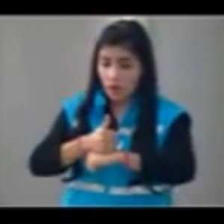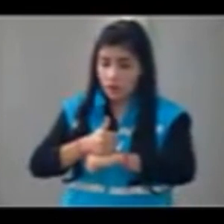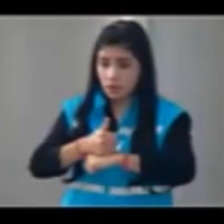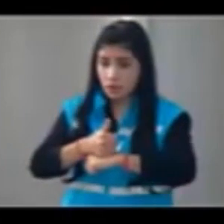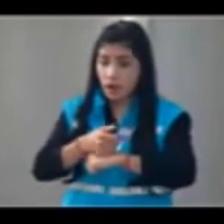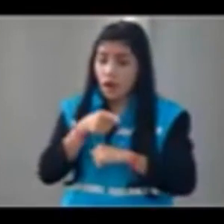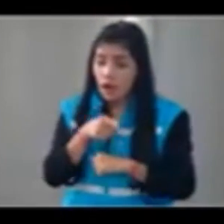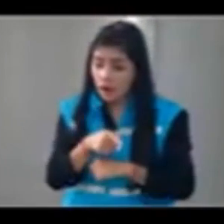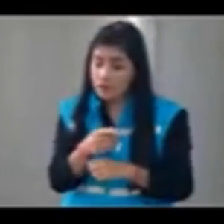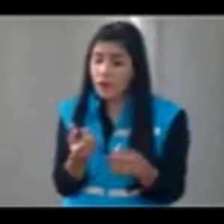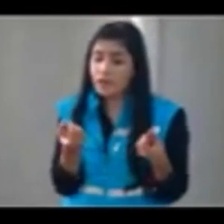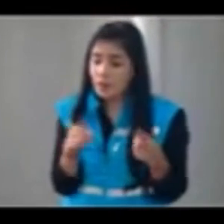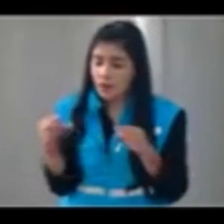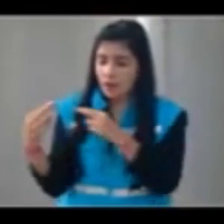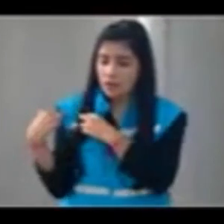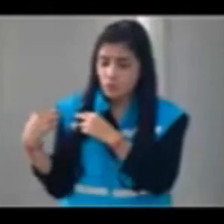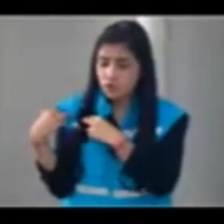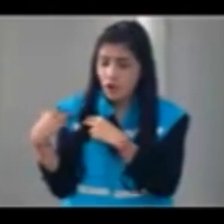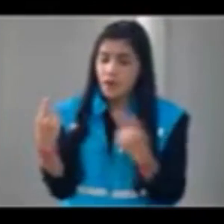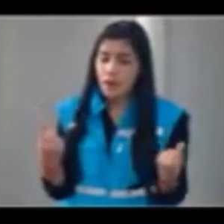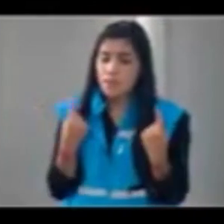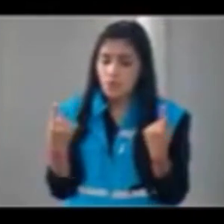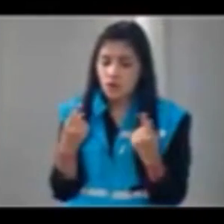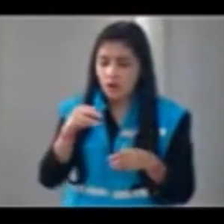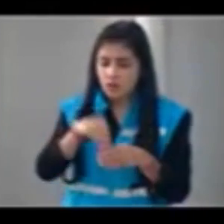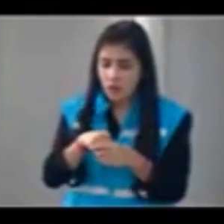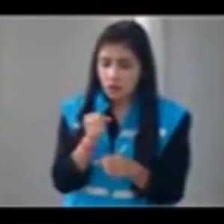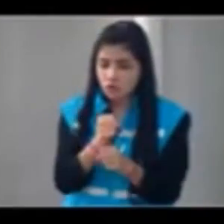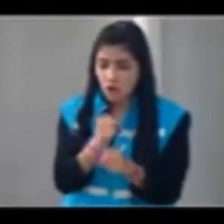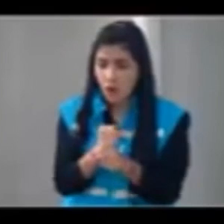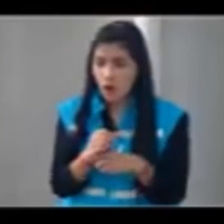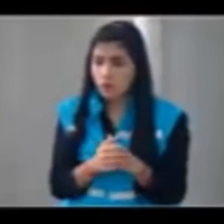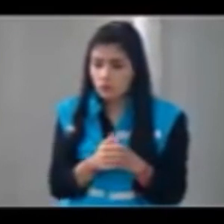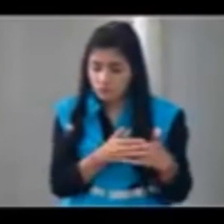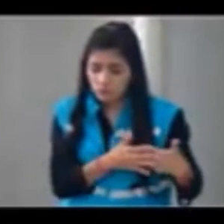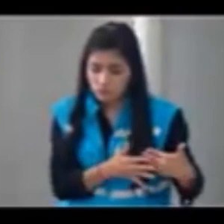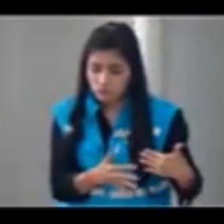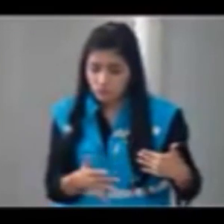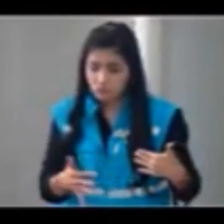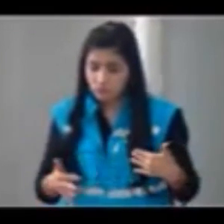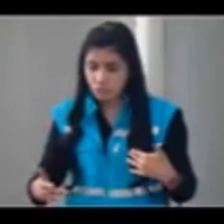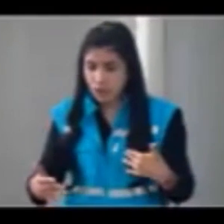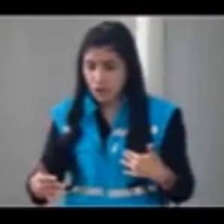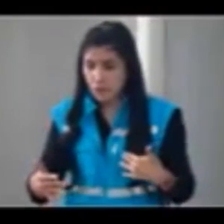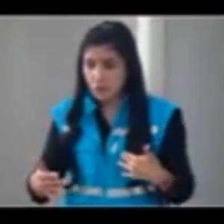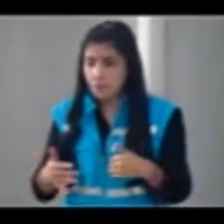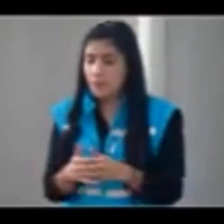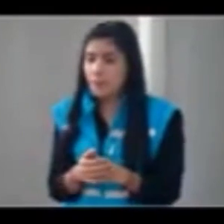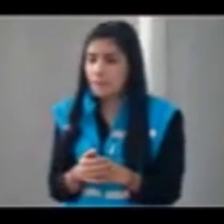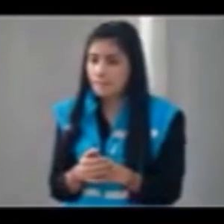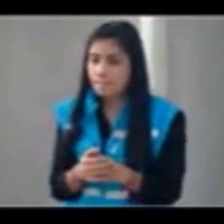responsabilidad tiene que ser pues administrar los recursos del municipio por un periodo determinado y con los mayores digamos